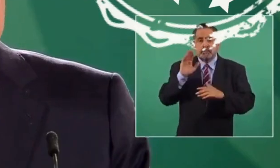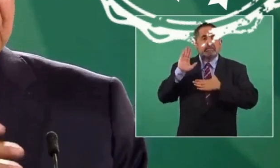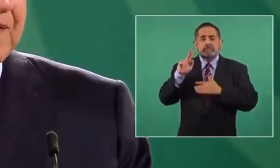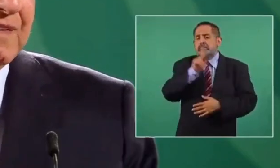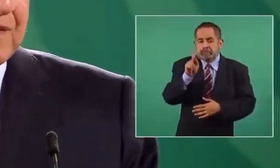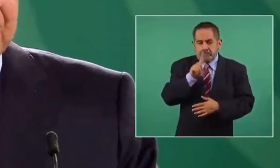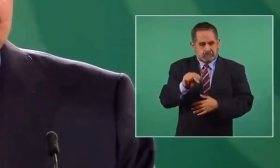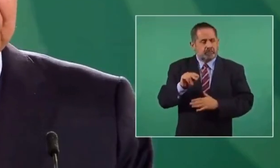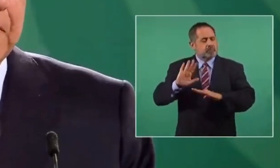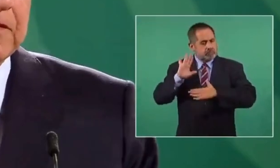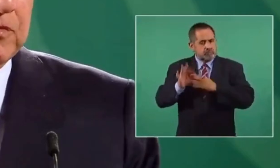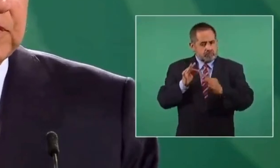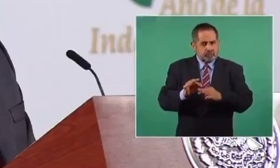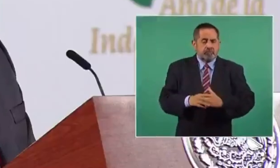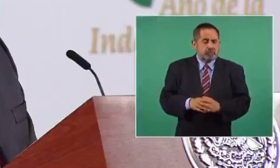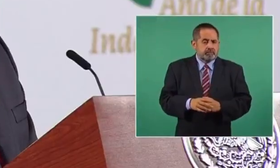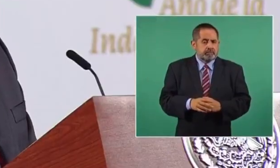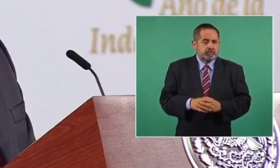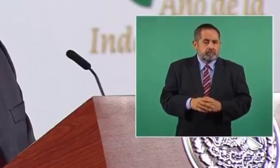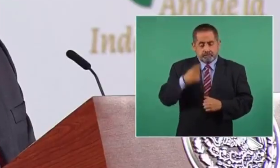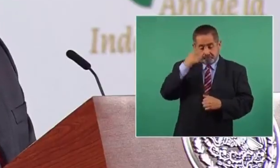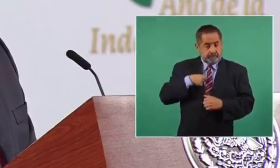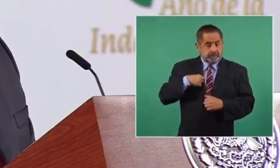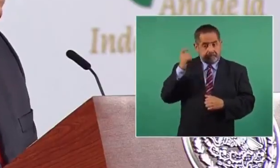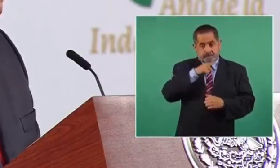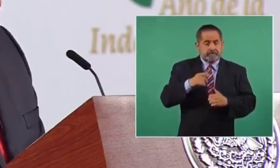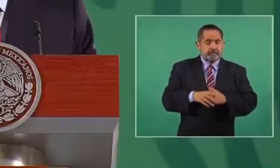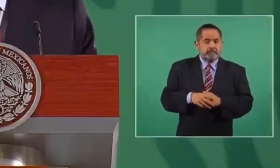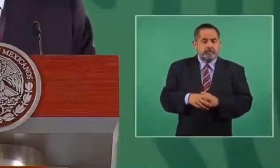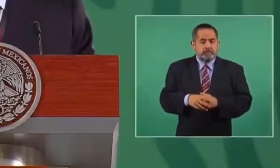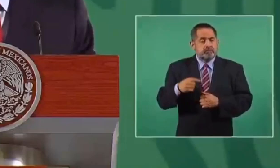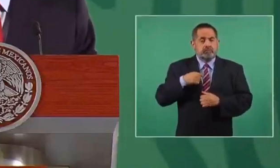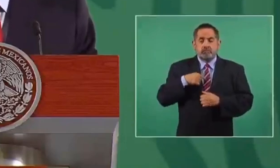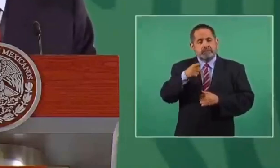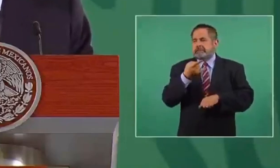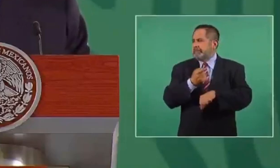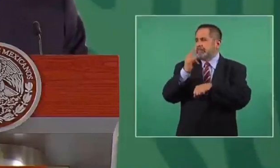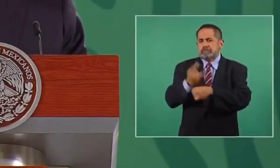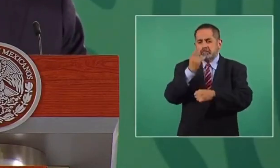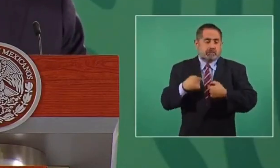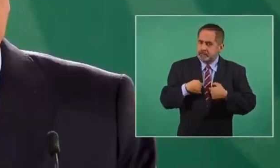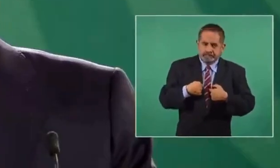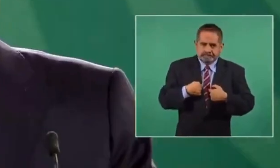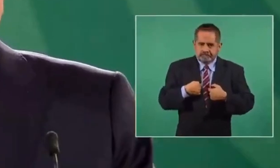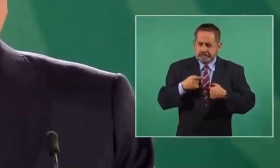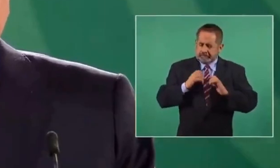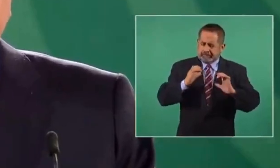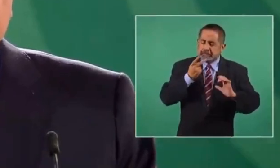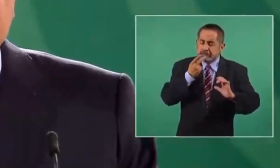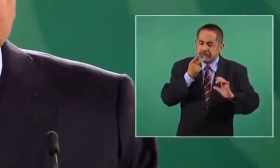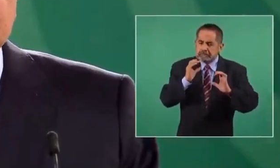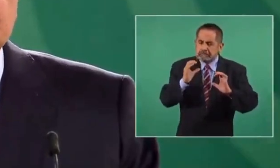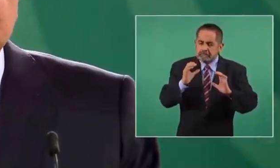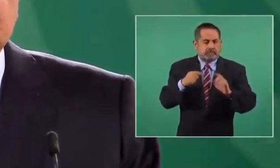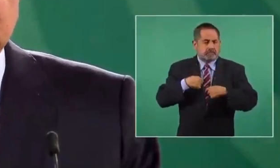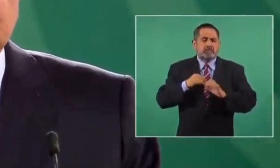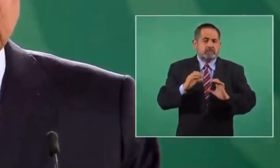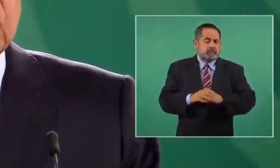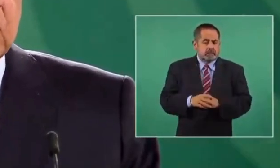A mí es muy difícil de que me digan que soy incongruente, porque cuido mis palabras.